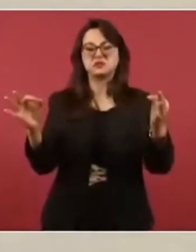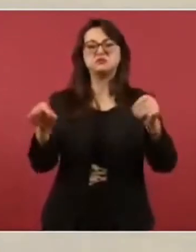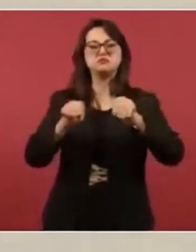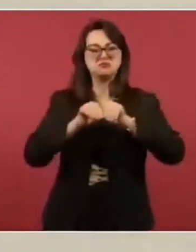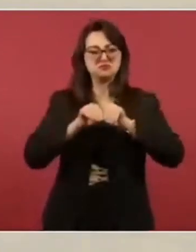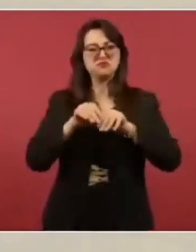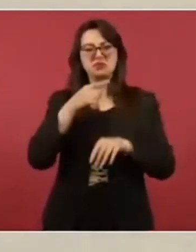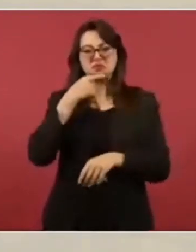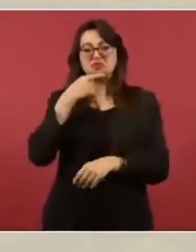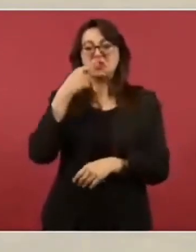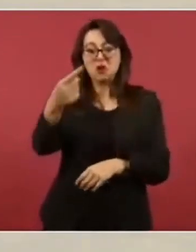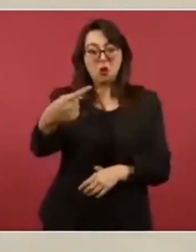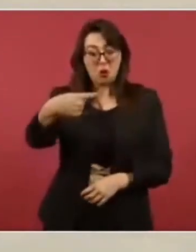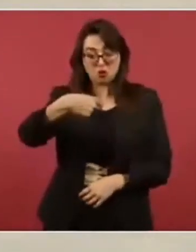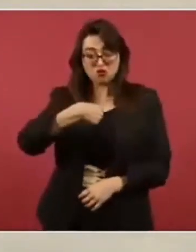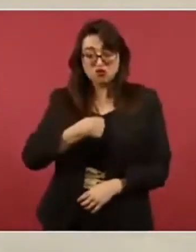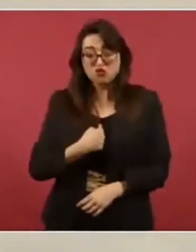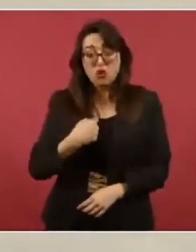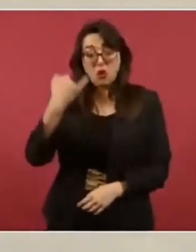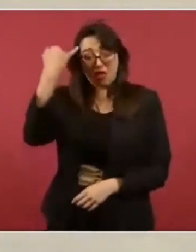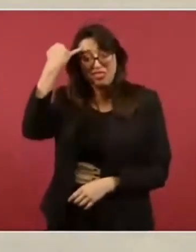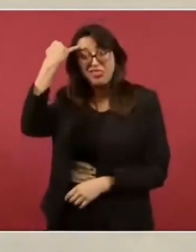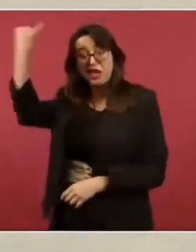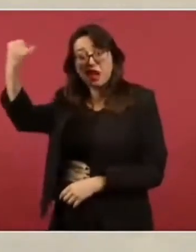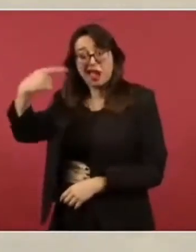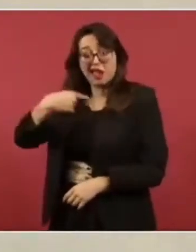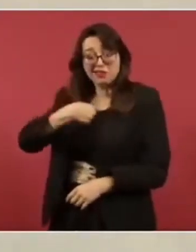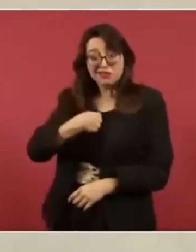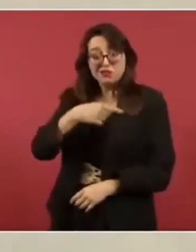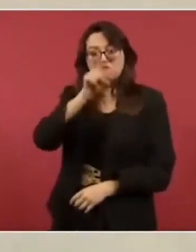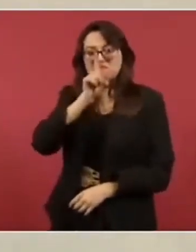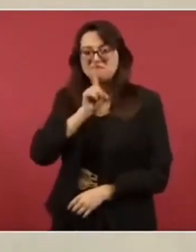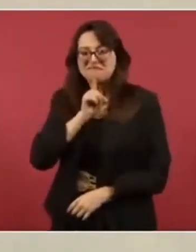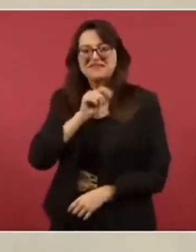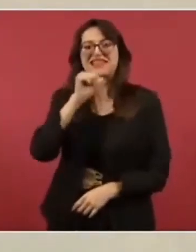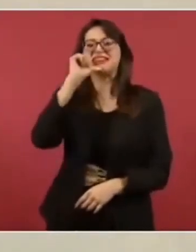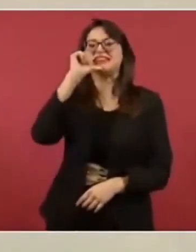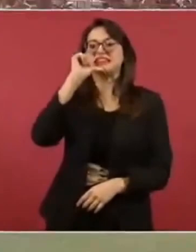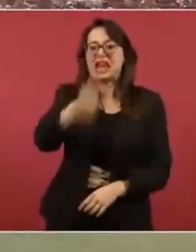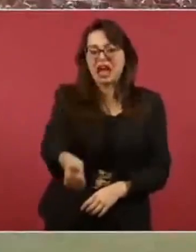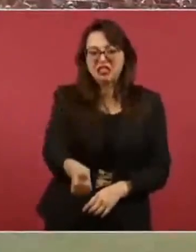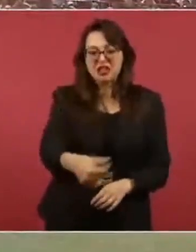estoy mintiendo, estoy hablando con la verdad.